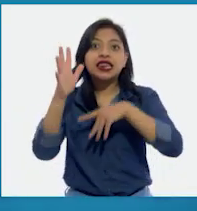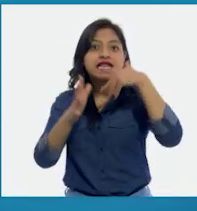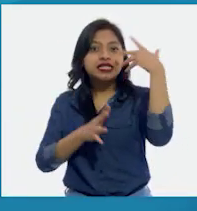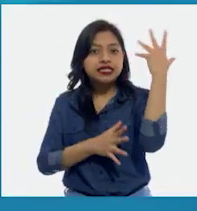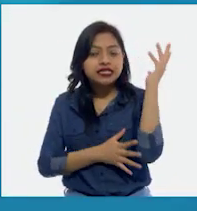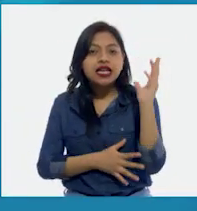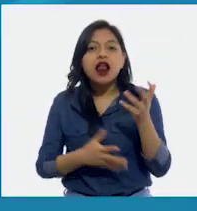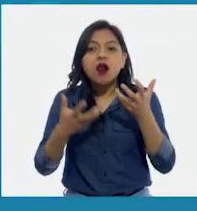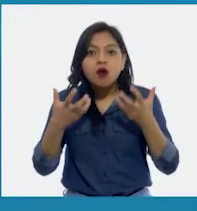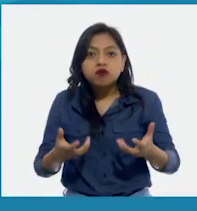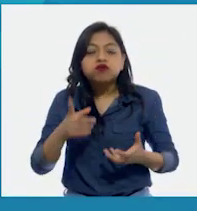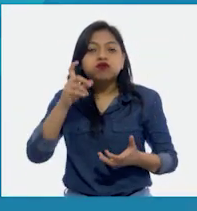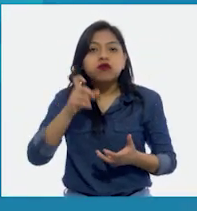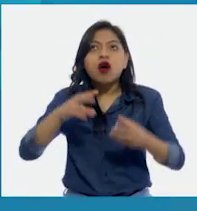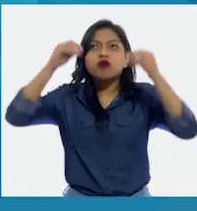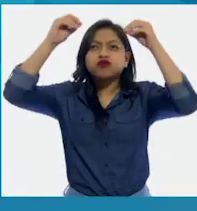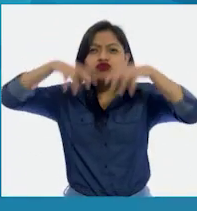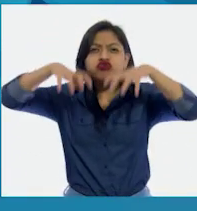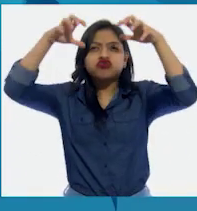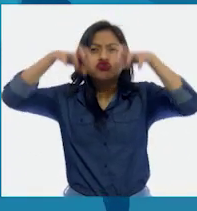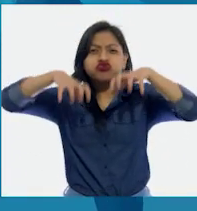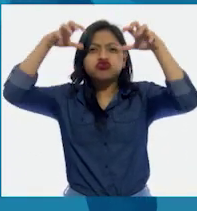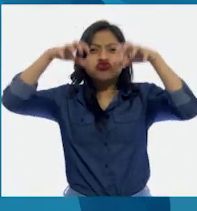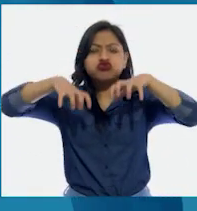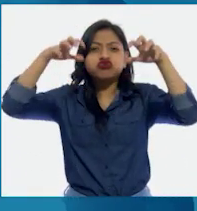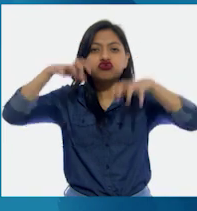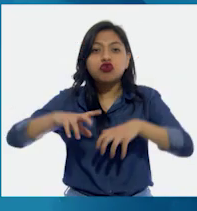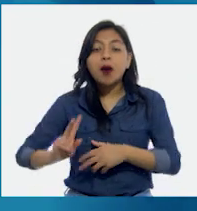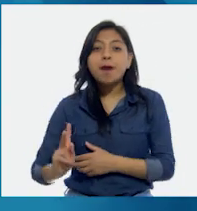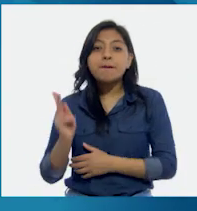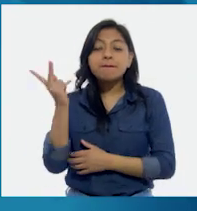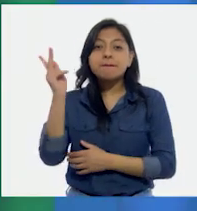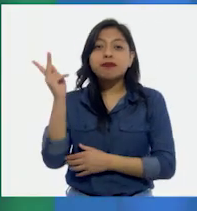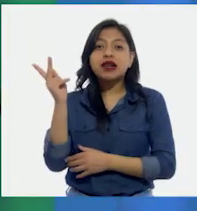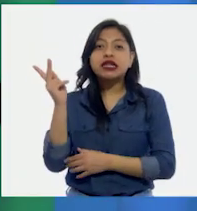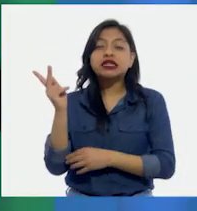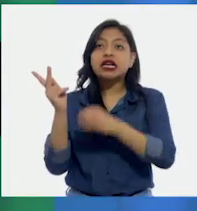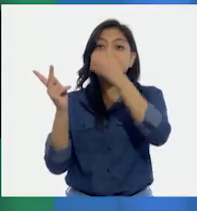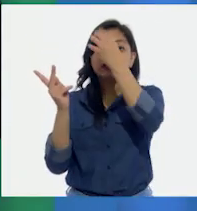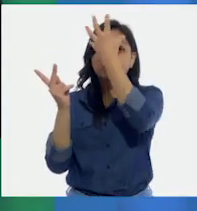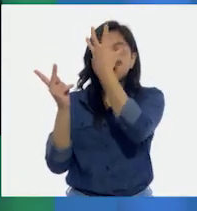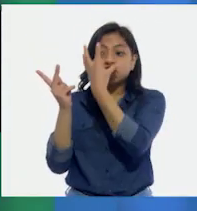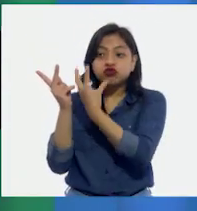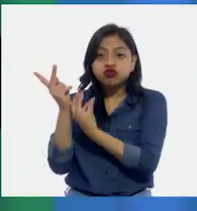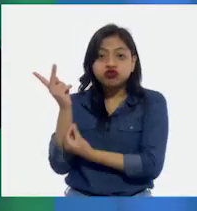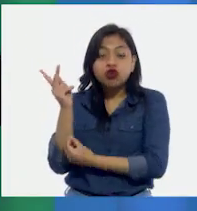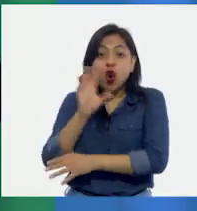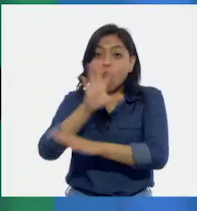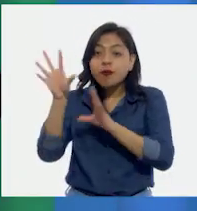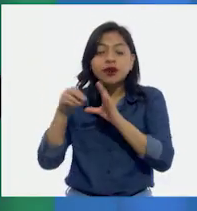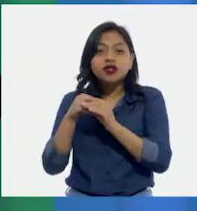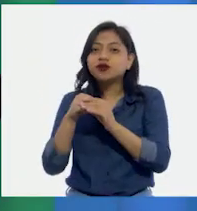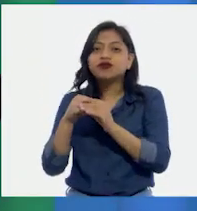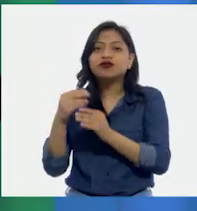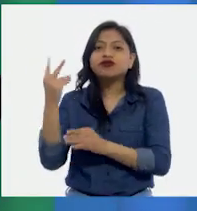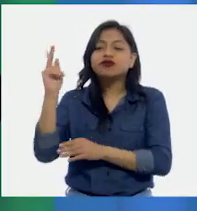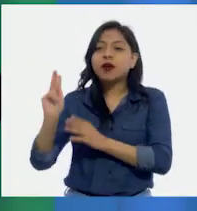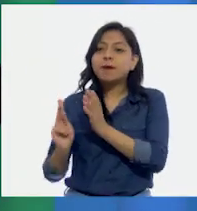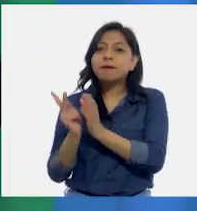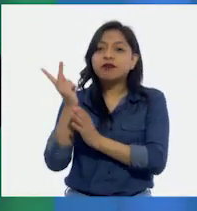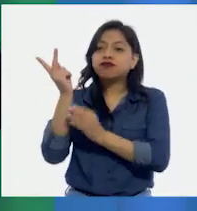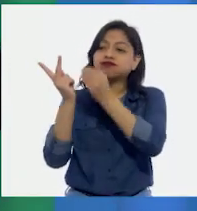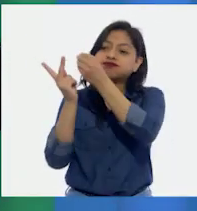abundante que la vegetación deja escurrir una parte al suelo, promoviendo así a la filtración del agua al